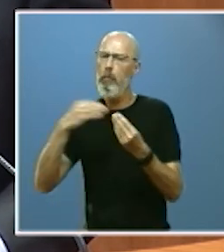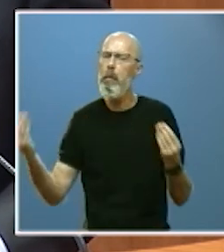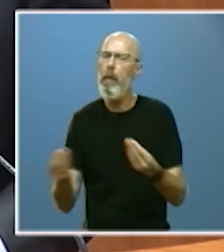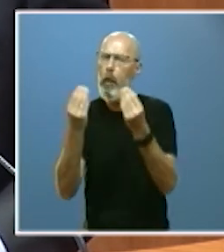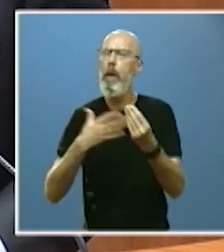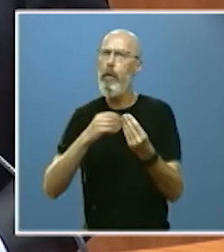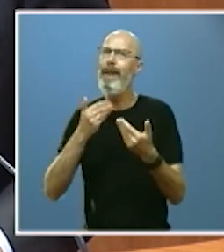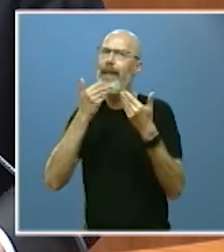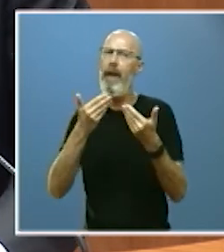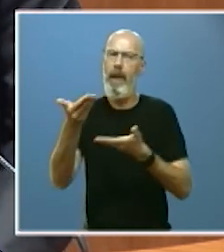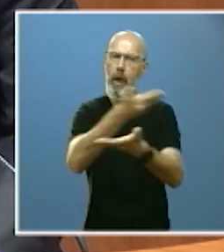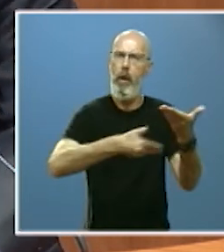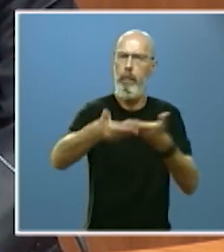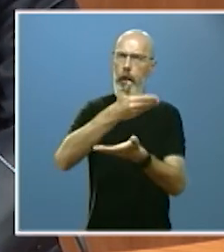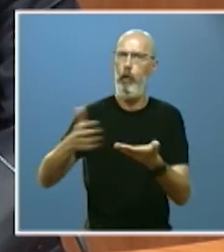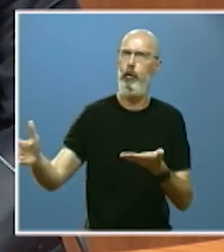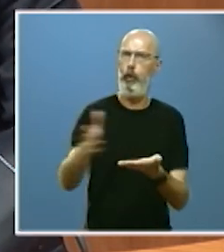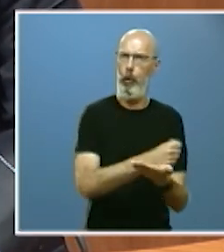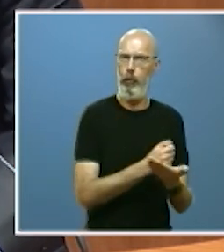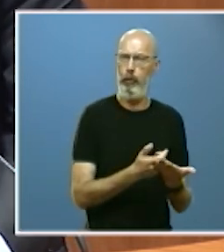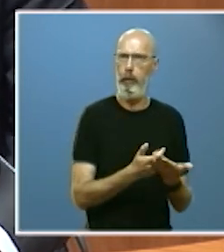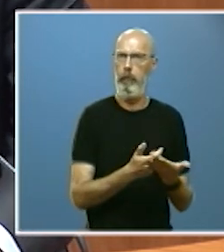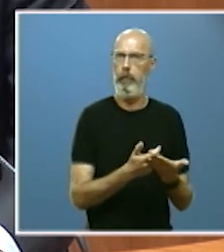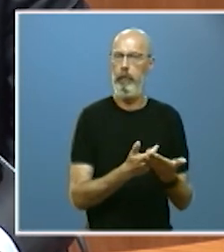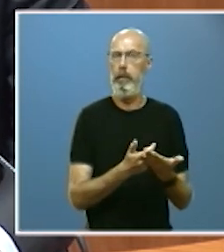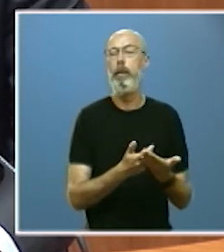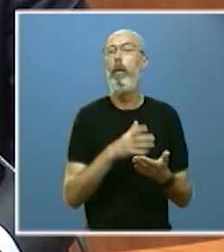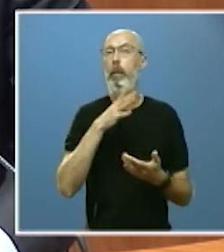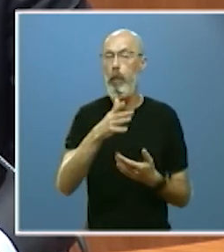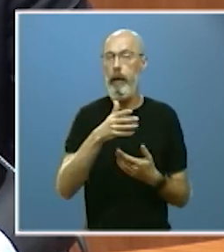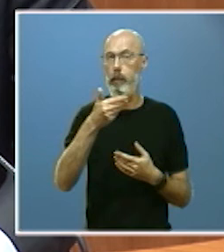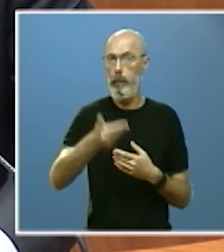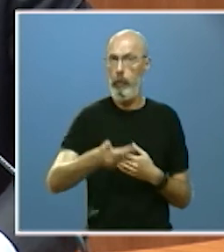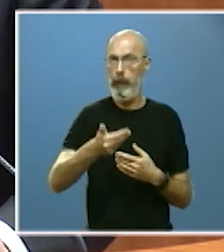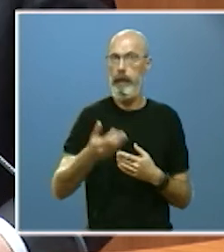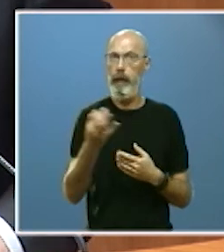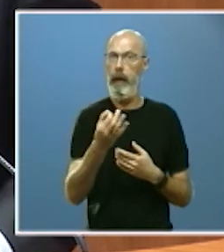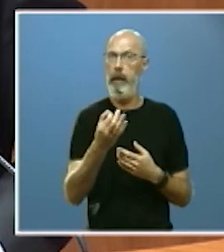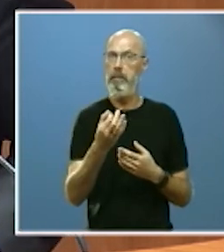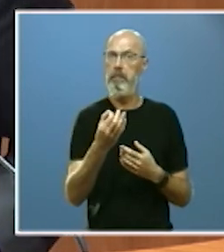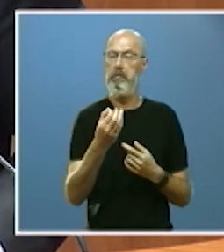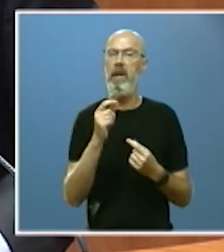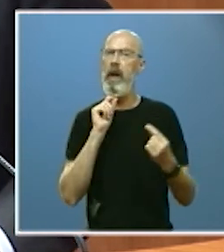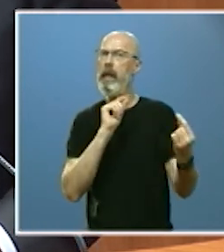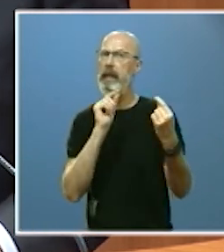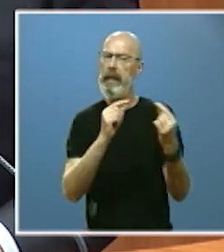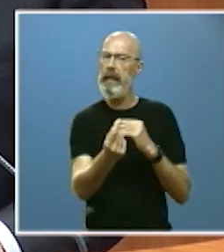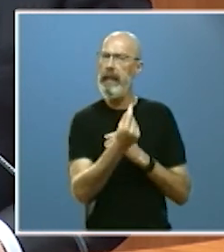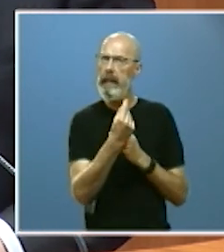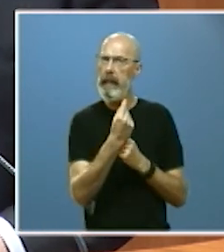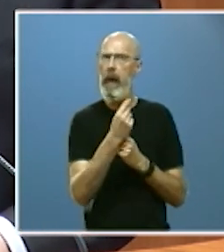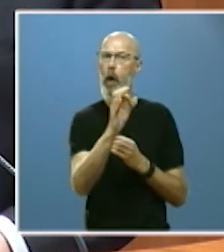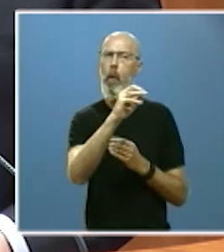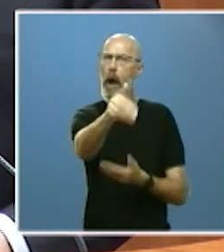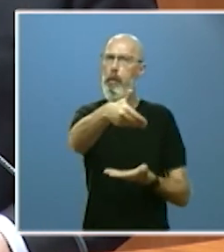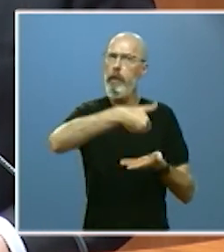con todos para lo que sin duda serán muy trascendentales las críticas las aportaciones y las